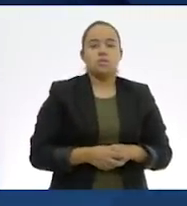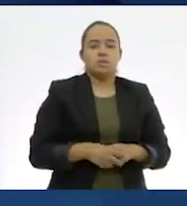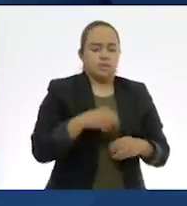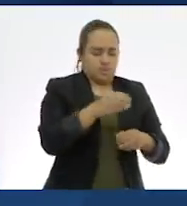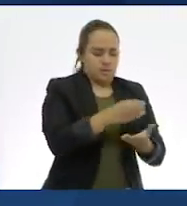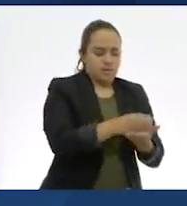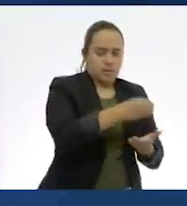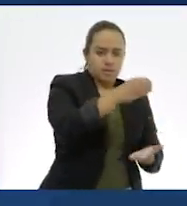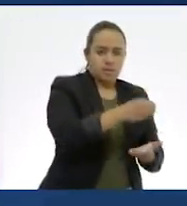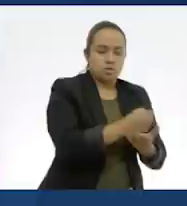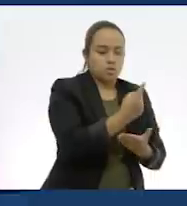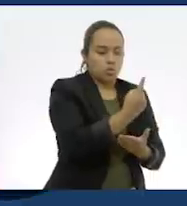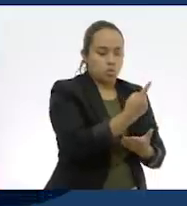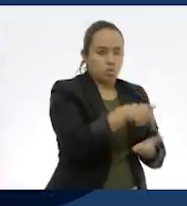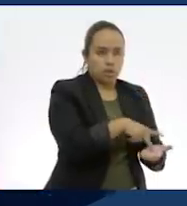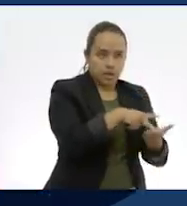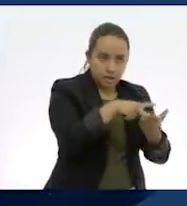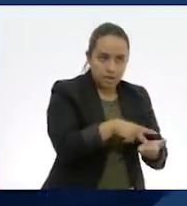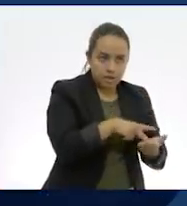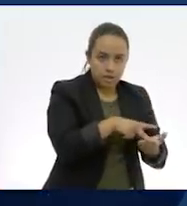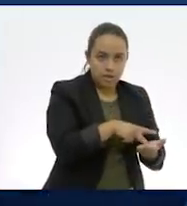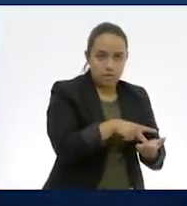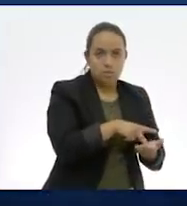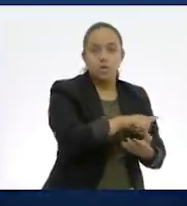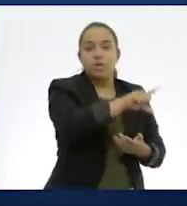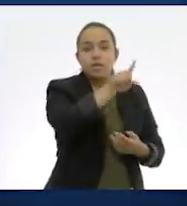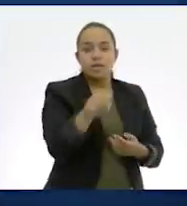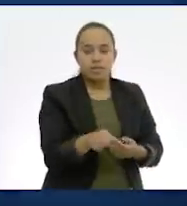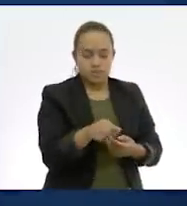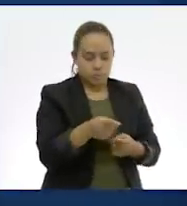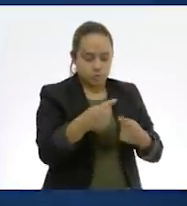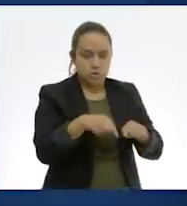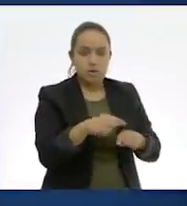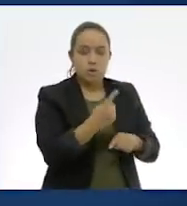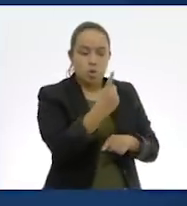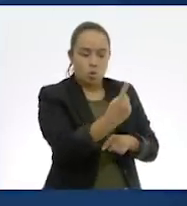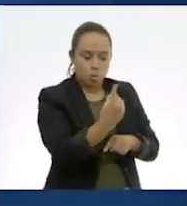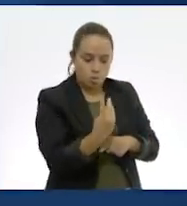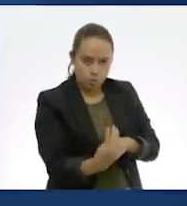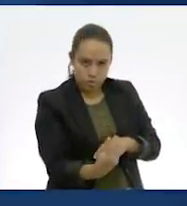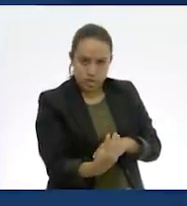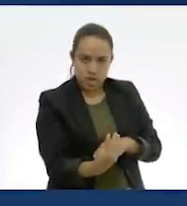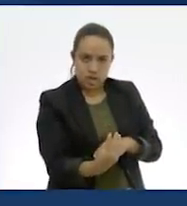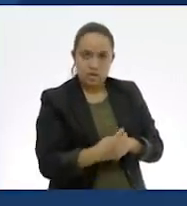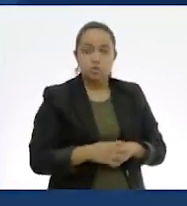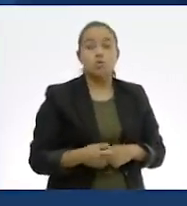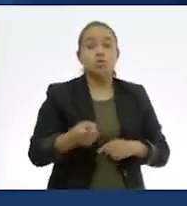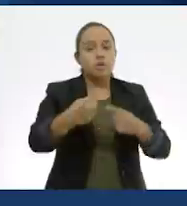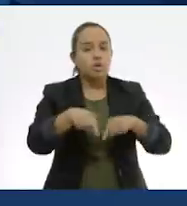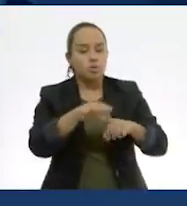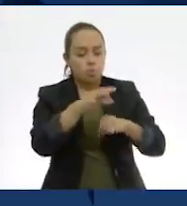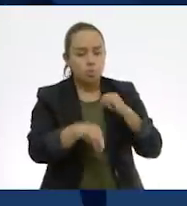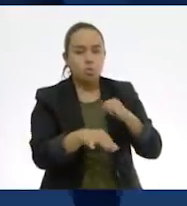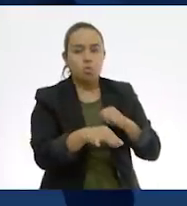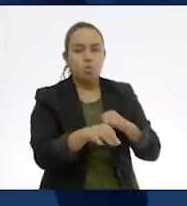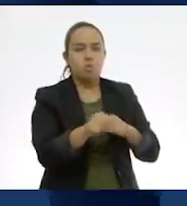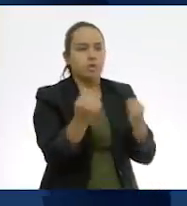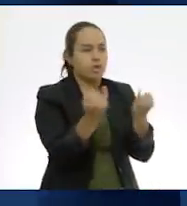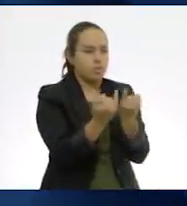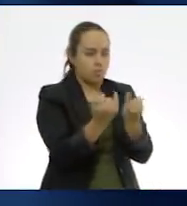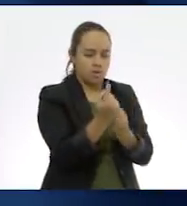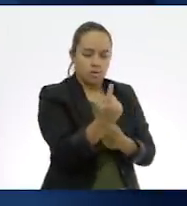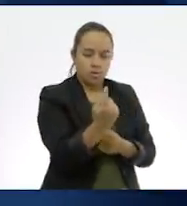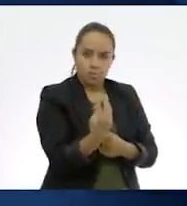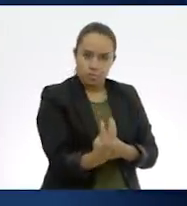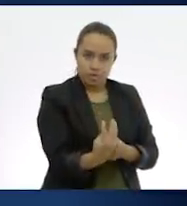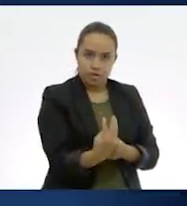cilindro que dice un kilogramo, después está acompañado de otro que dice un tercio del kilogramo, y finalmente tiene otro igual de